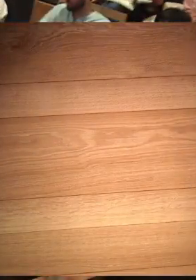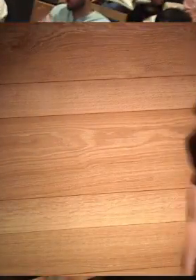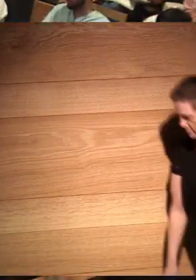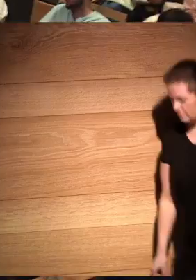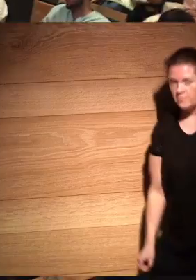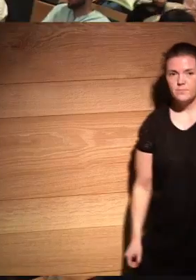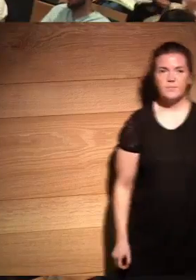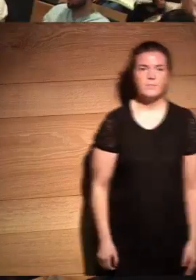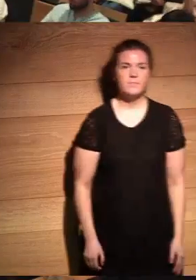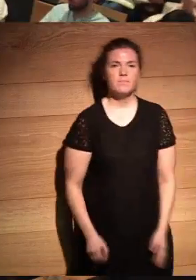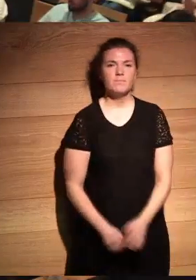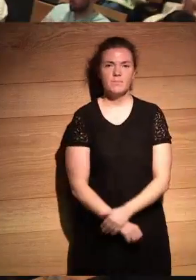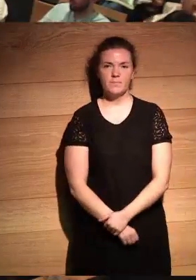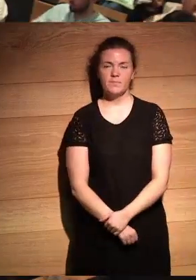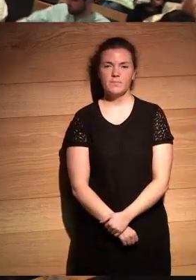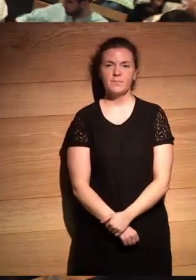patito en medio